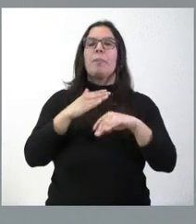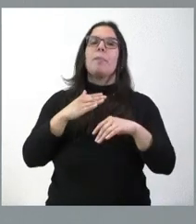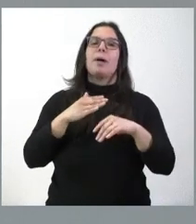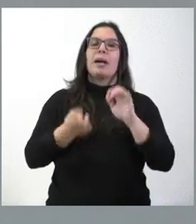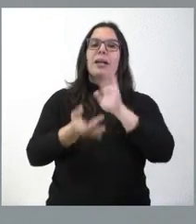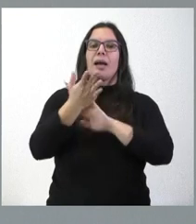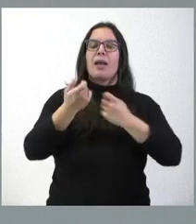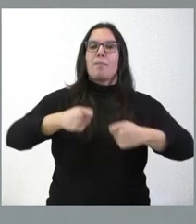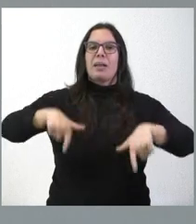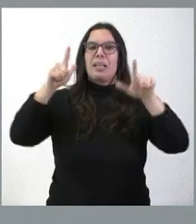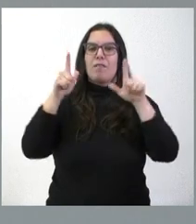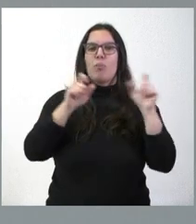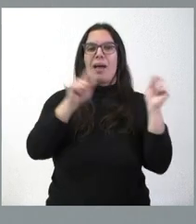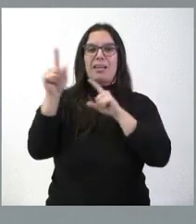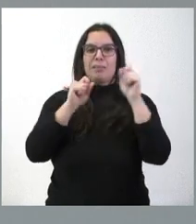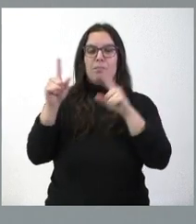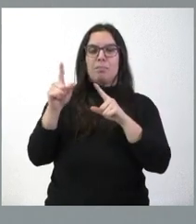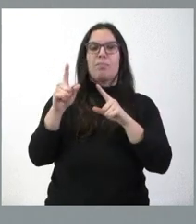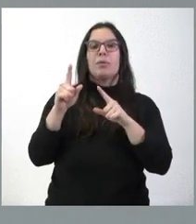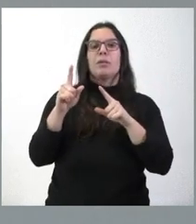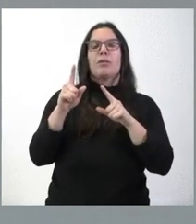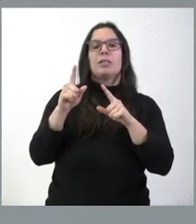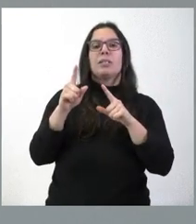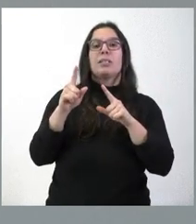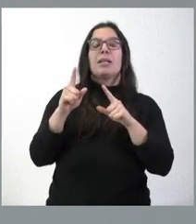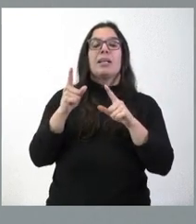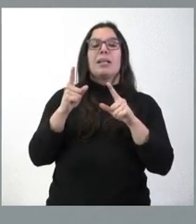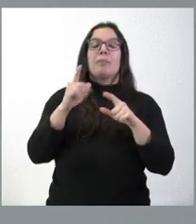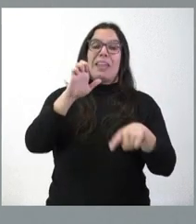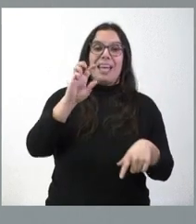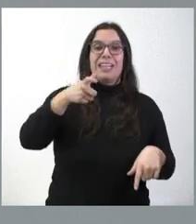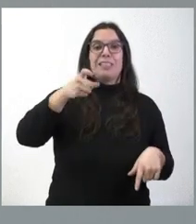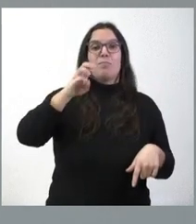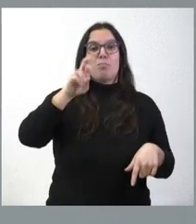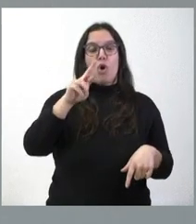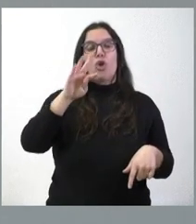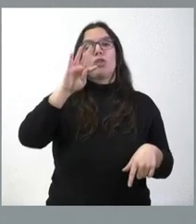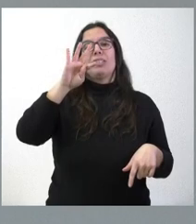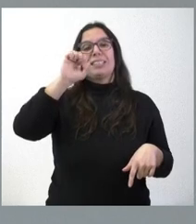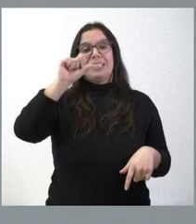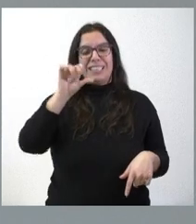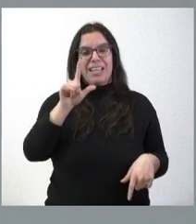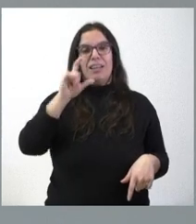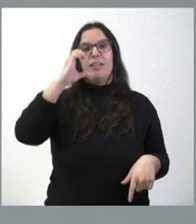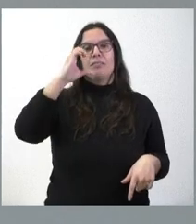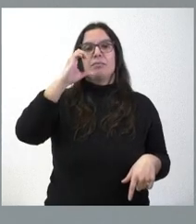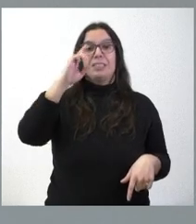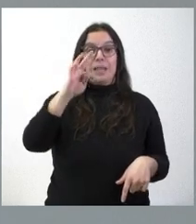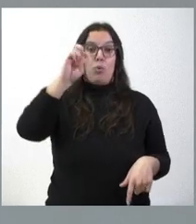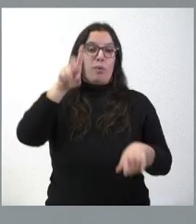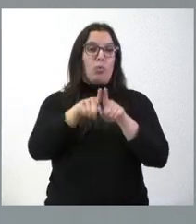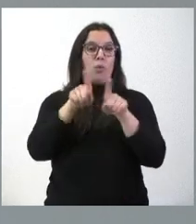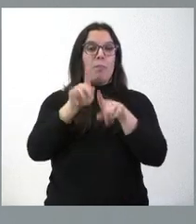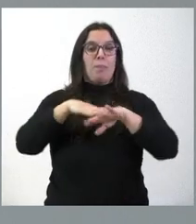plataforma Esporcil TV Castilla y León, que trata de promocionar el deporte y, por tanto, hacer accesible el disfrute del mismo en relación